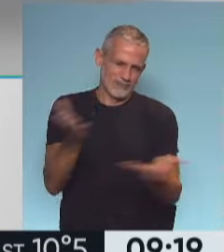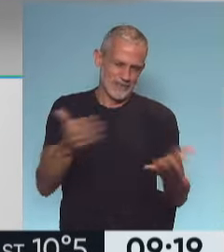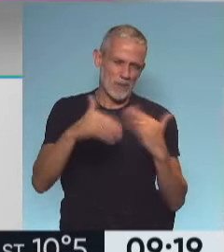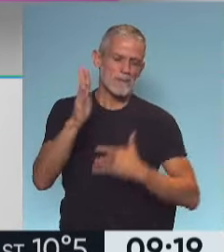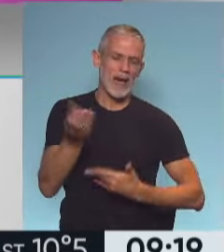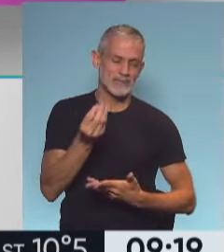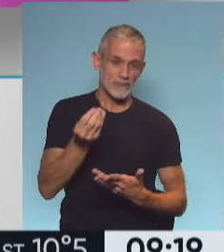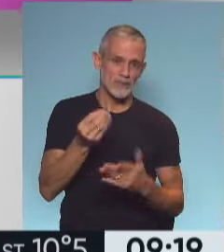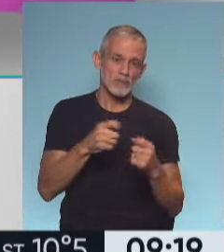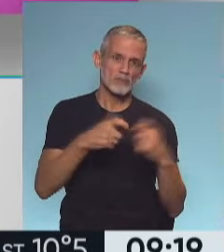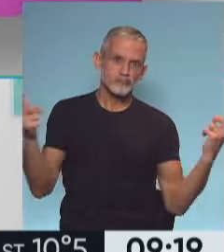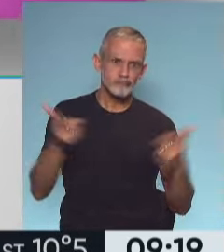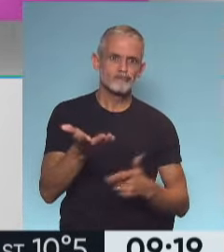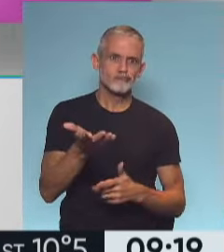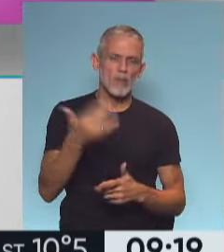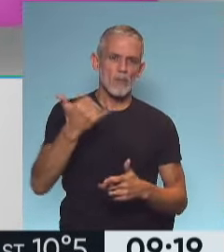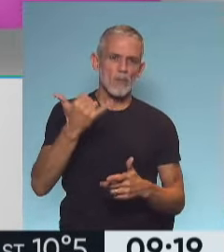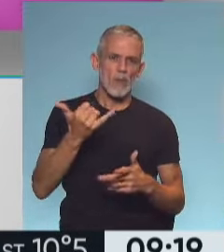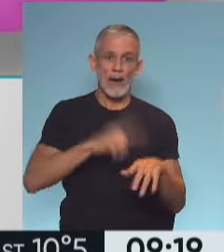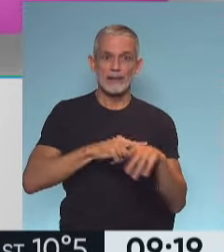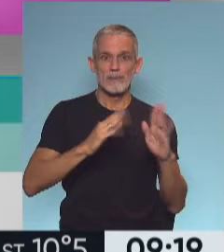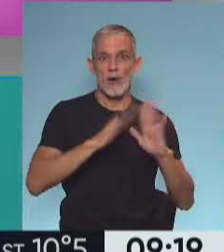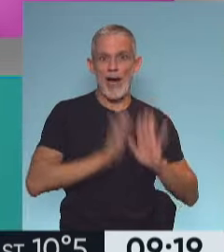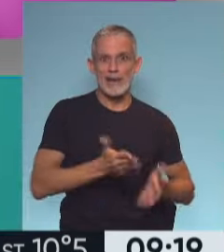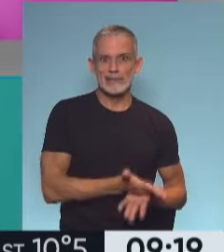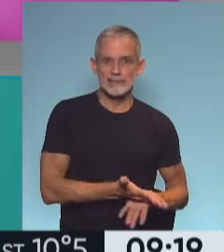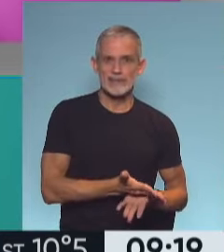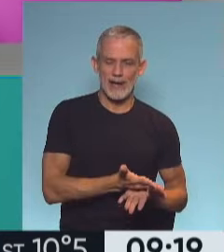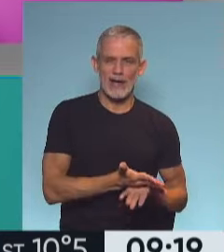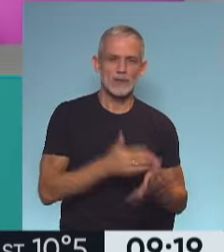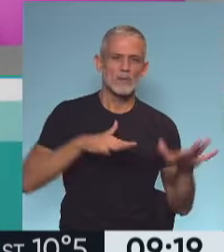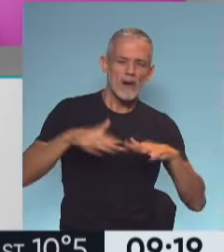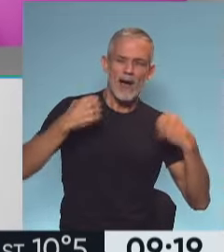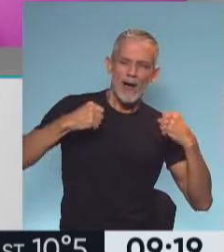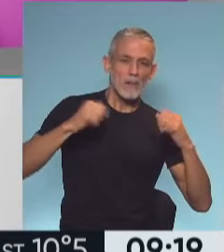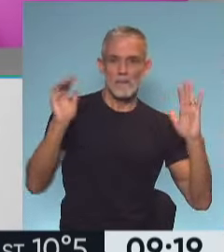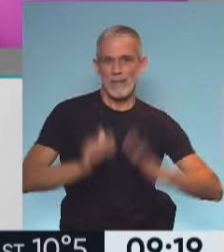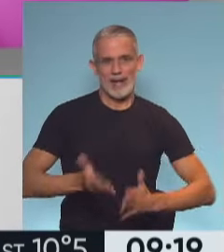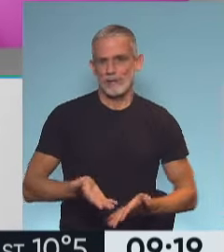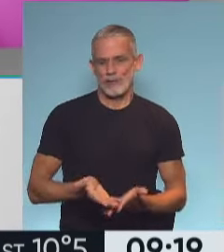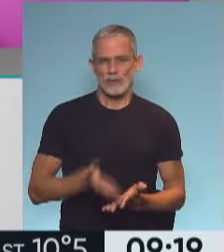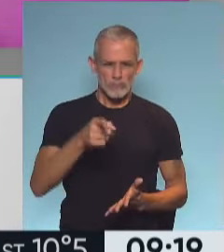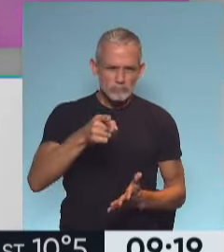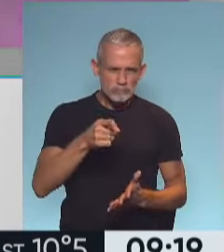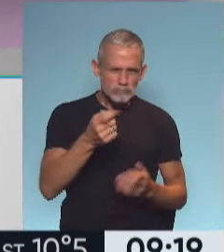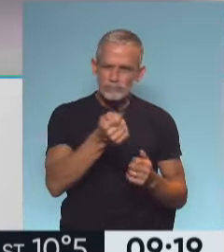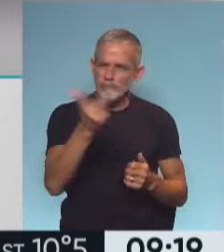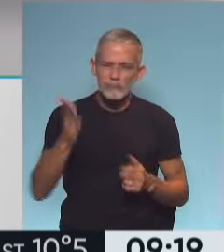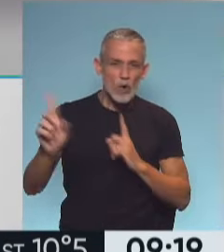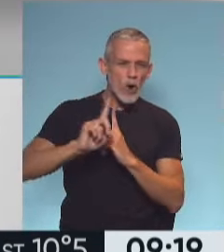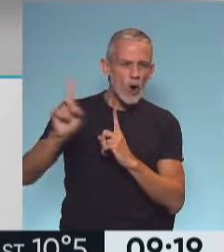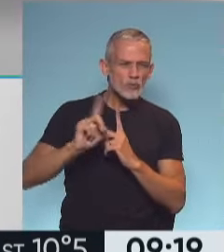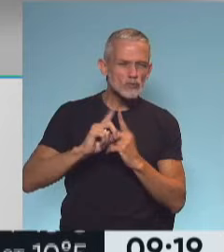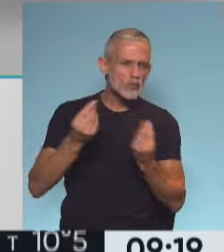sabés que han crecido mucho porque hay mucho más tiempo adentro de casa, menos movilidad. ¿Vos notás en las consultas que se ha